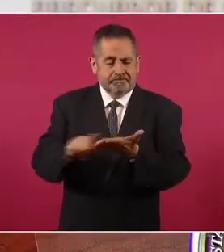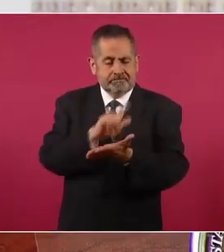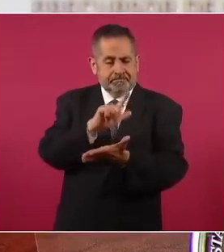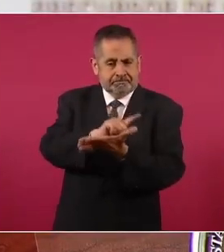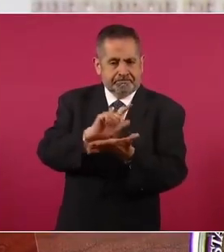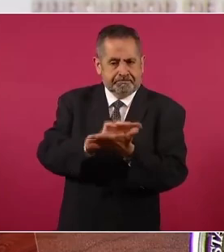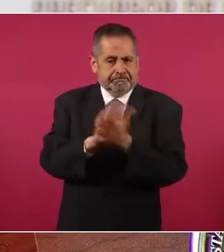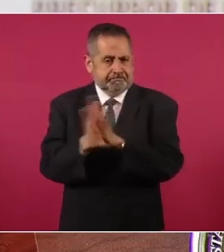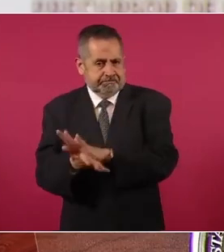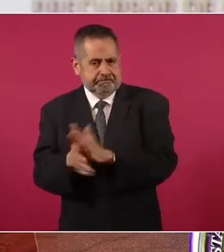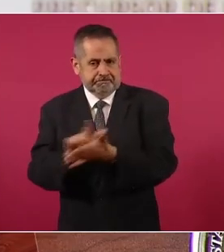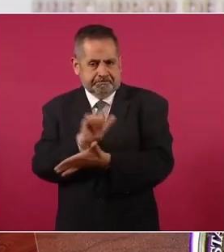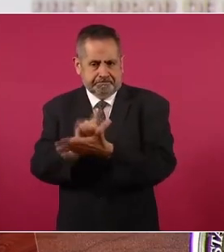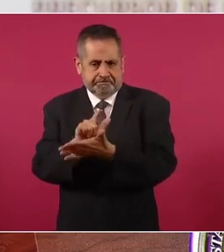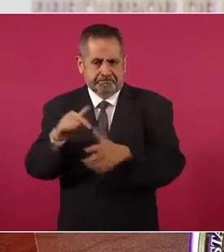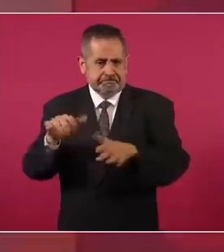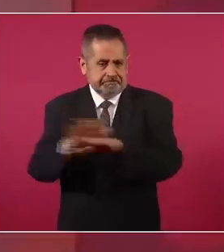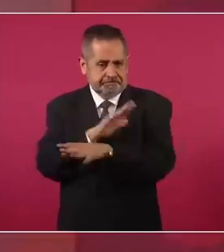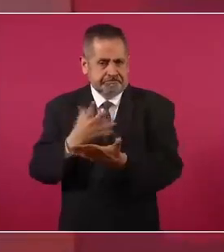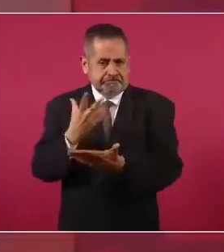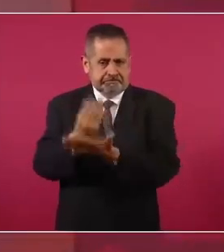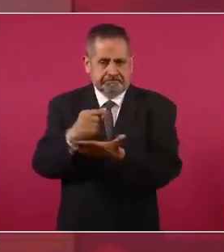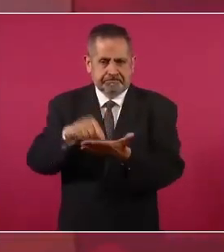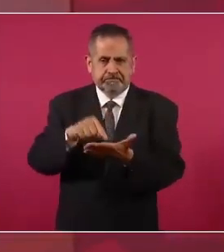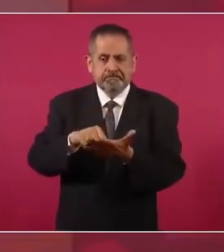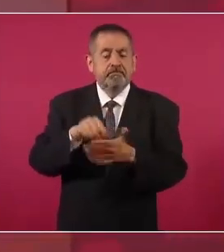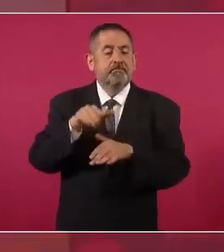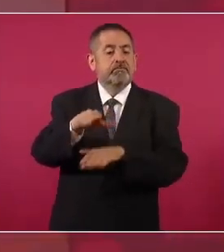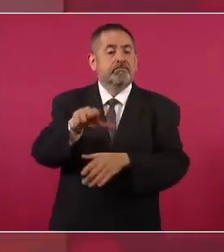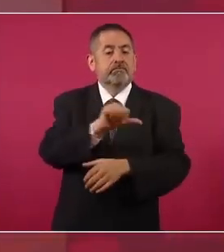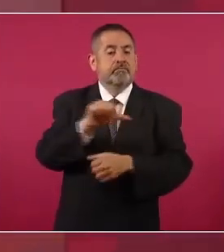electoral.